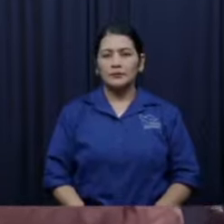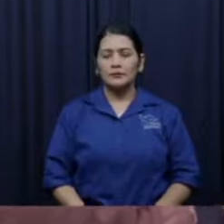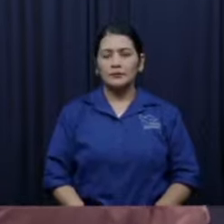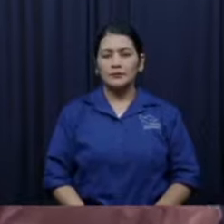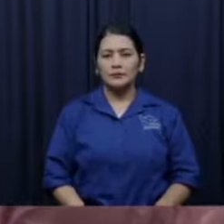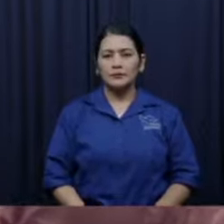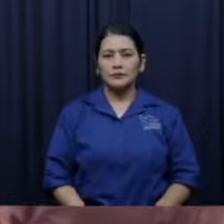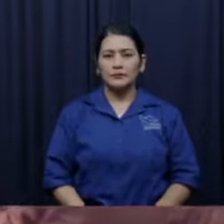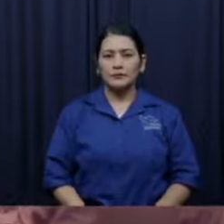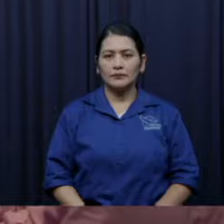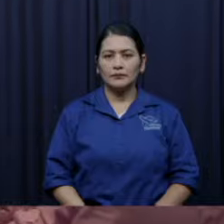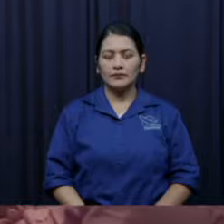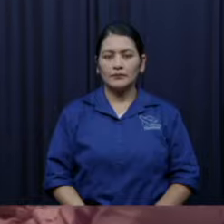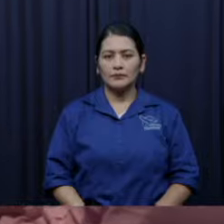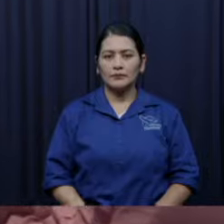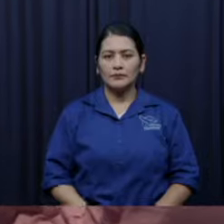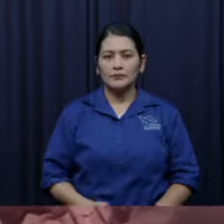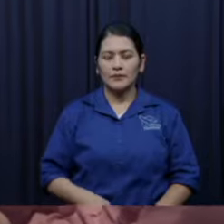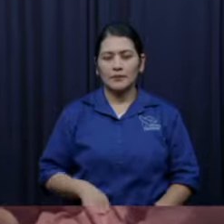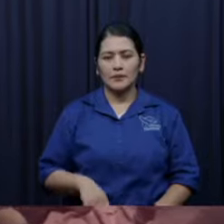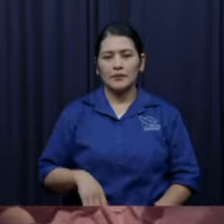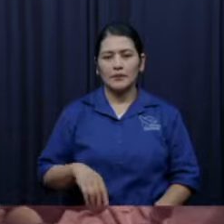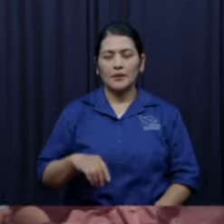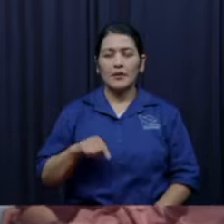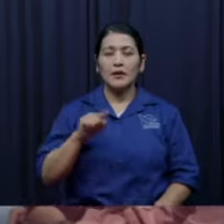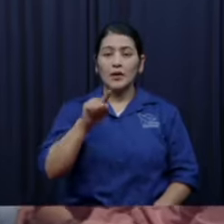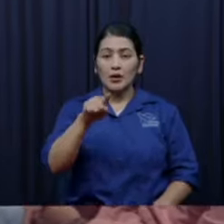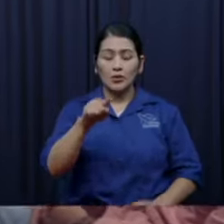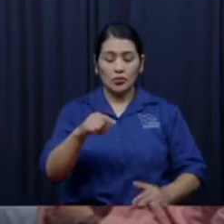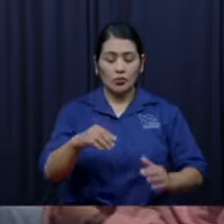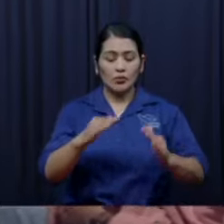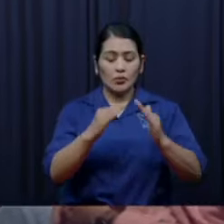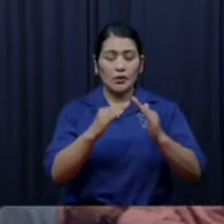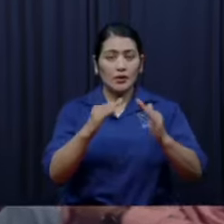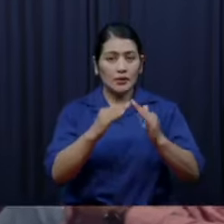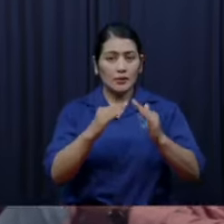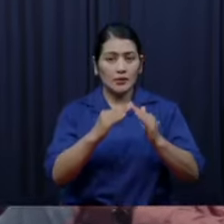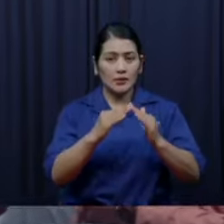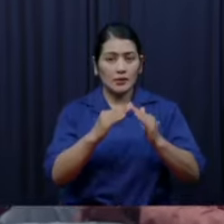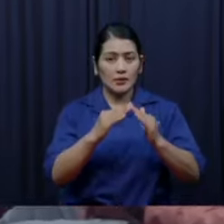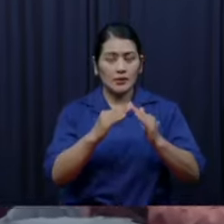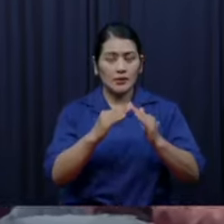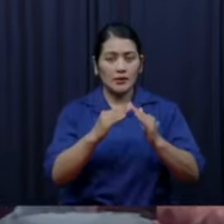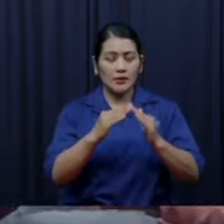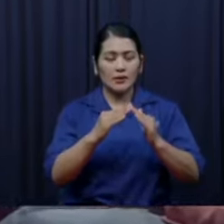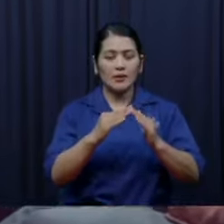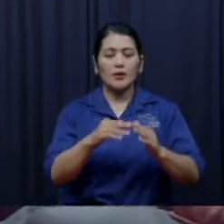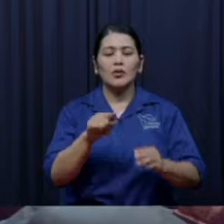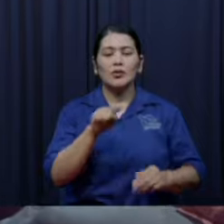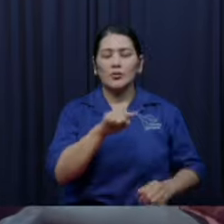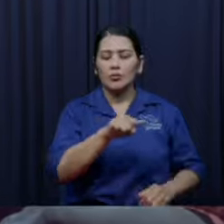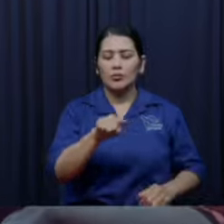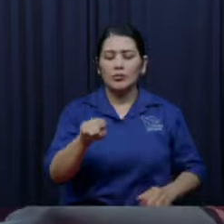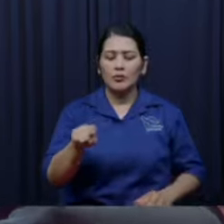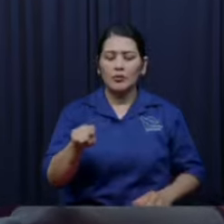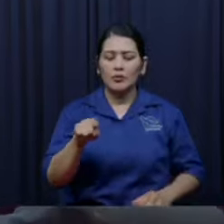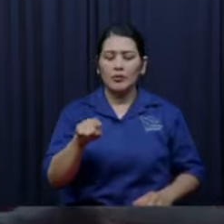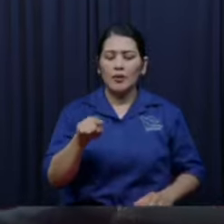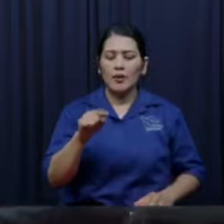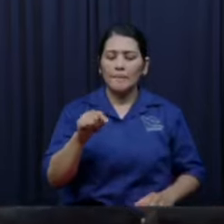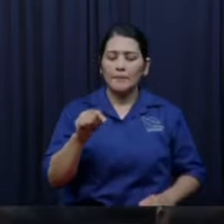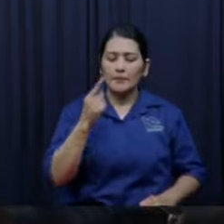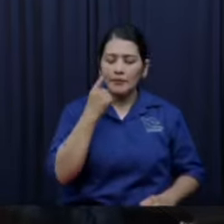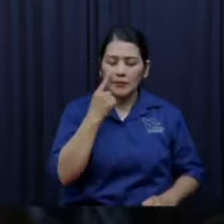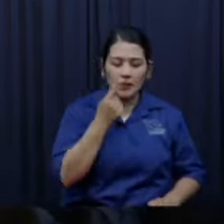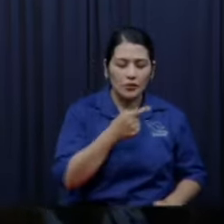haz un tu inventario en la casa de las cosas que tienes ya deja de